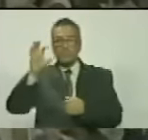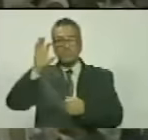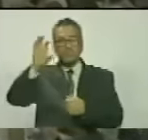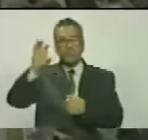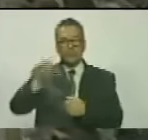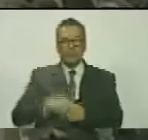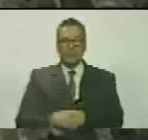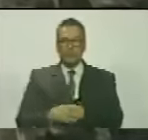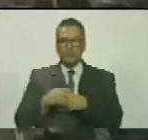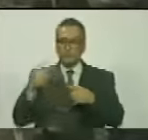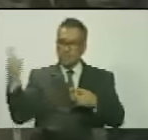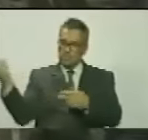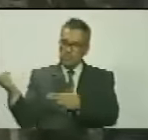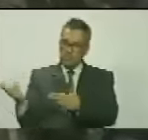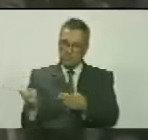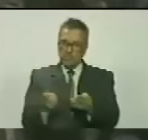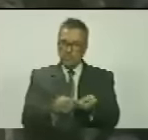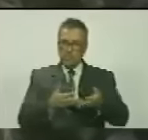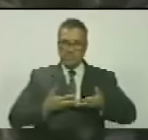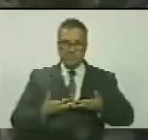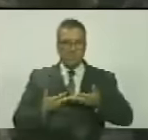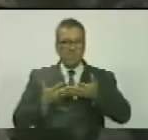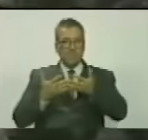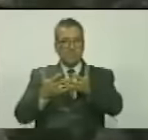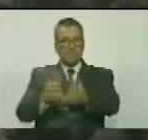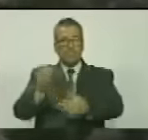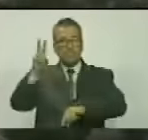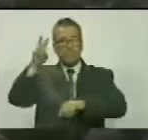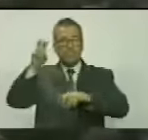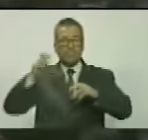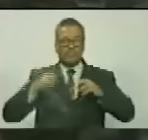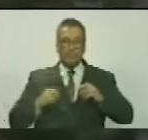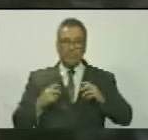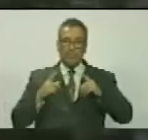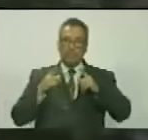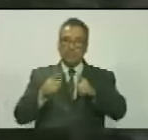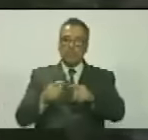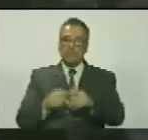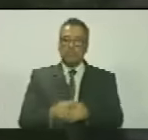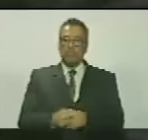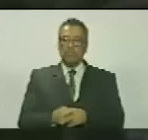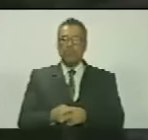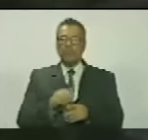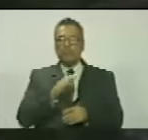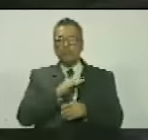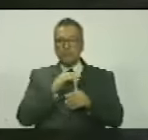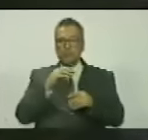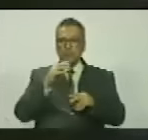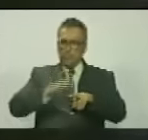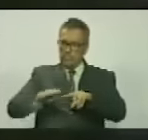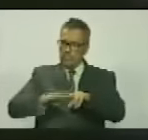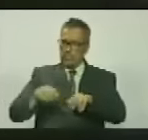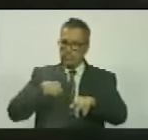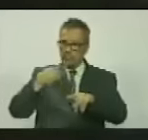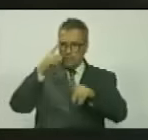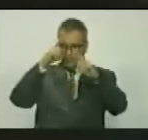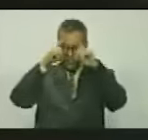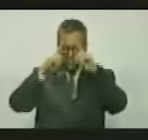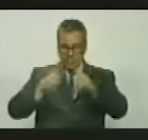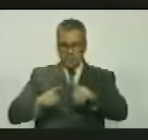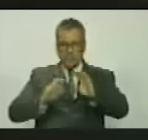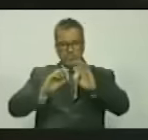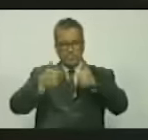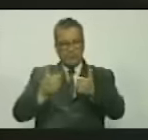que los acogía y les brindaba nuevas oportunidades. A mi temprana edad decide iniciar